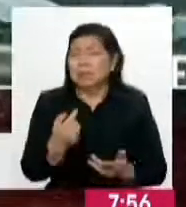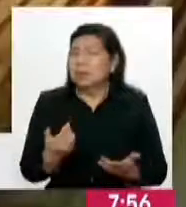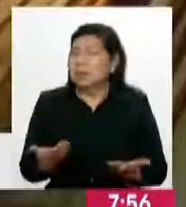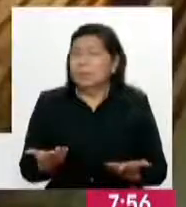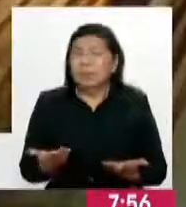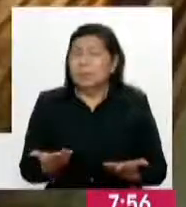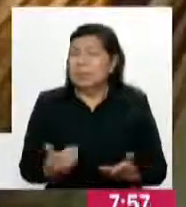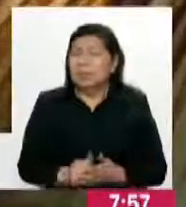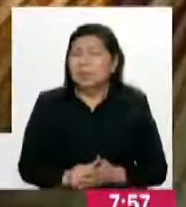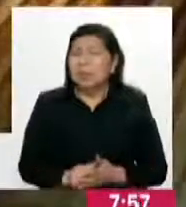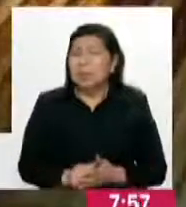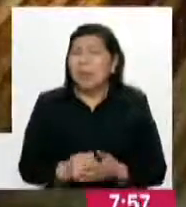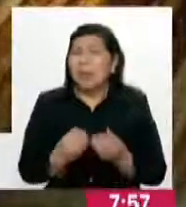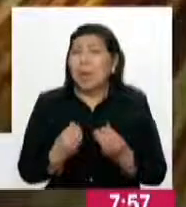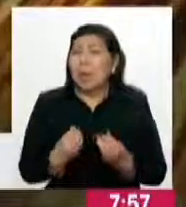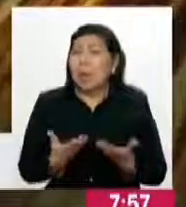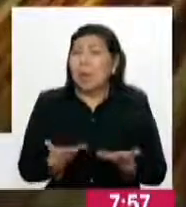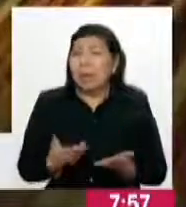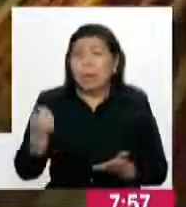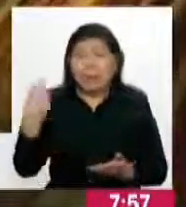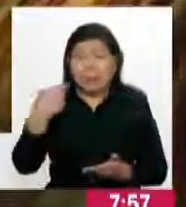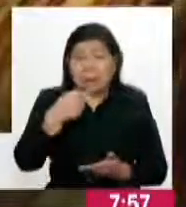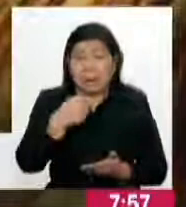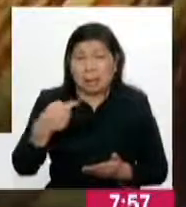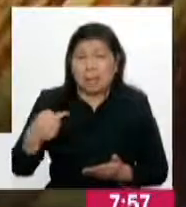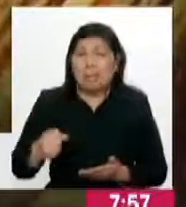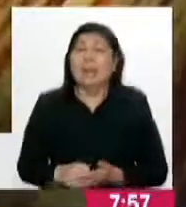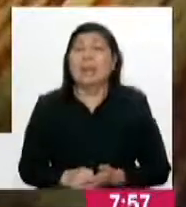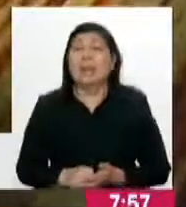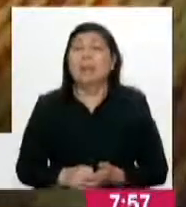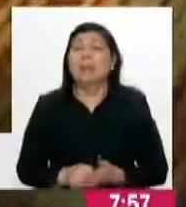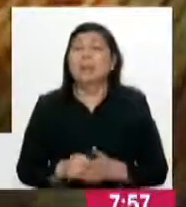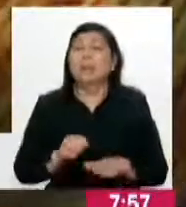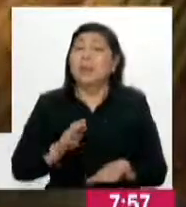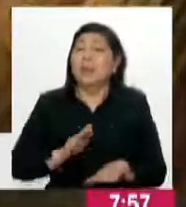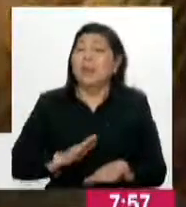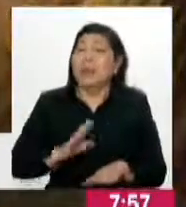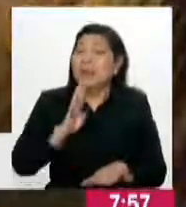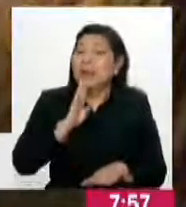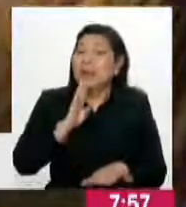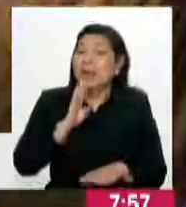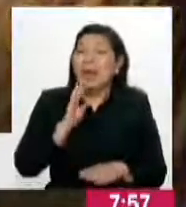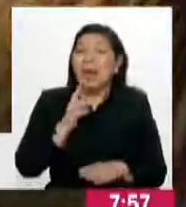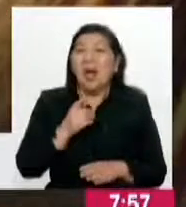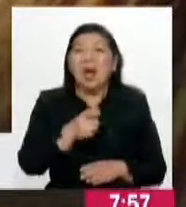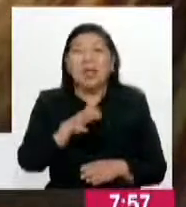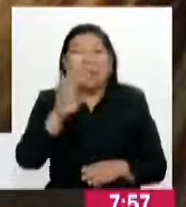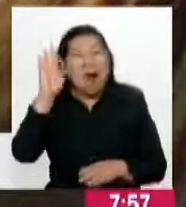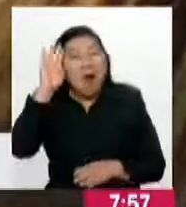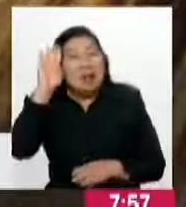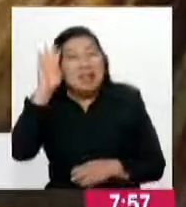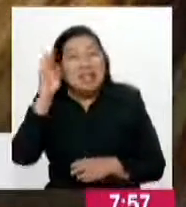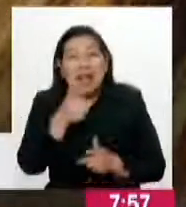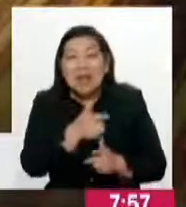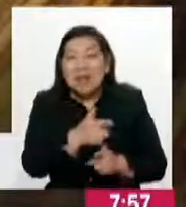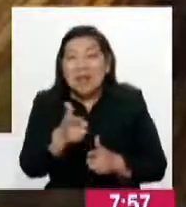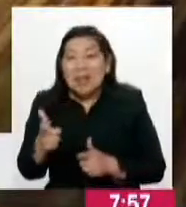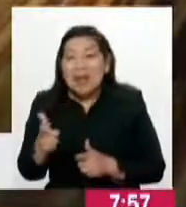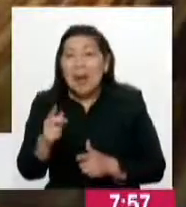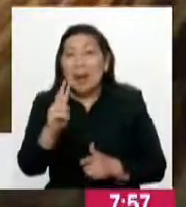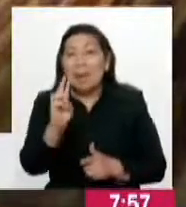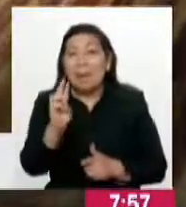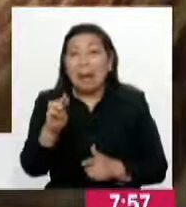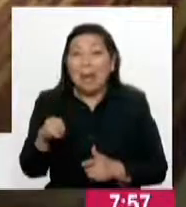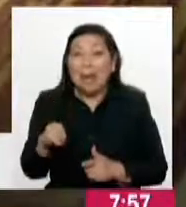Y paradójico porque la semana pasada hablábamos sobre el operativo en el Braem de las Fuerzas